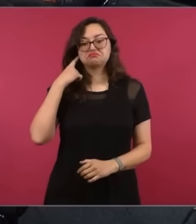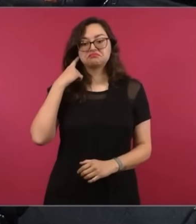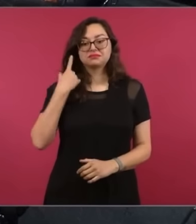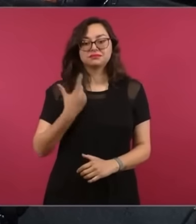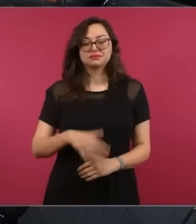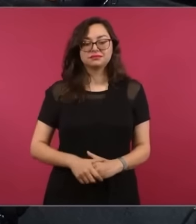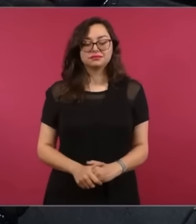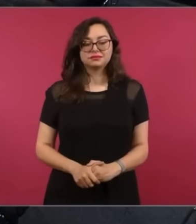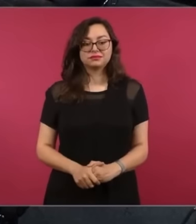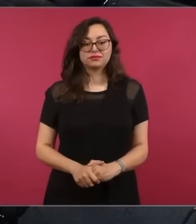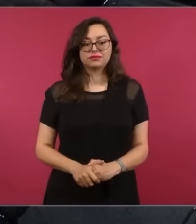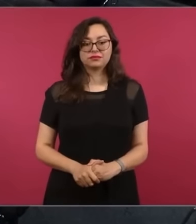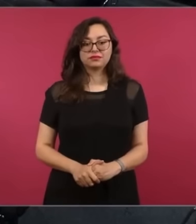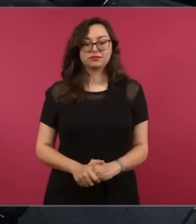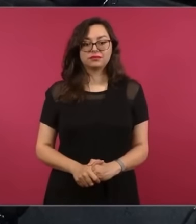pero…